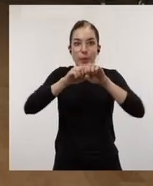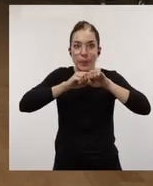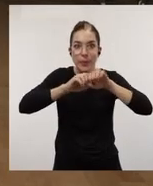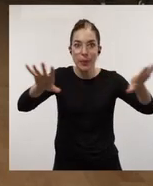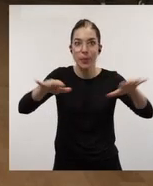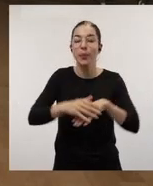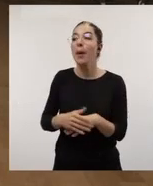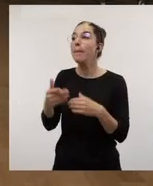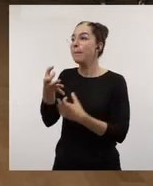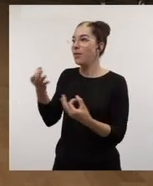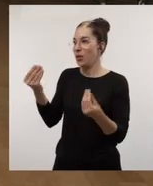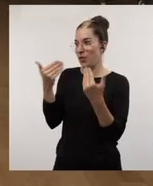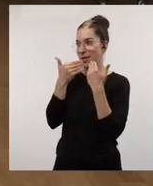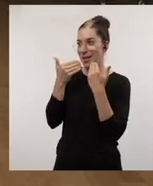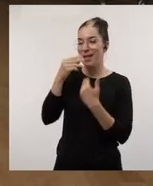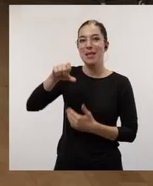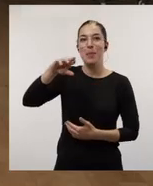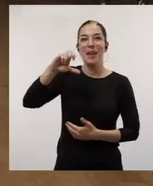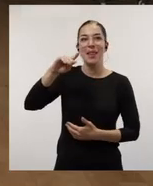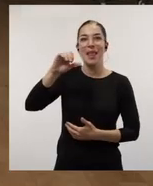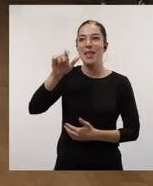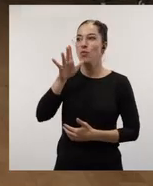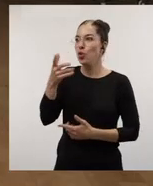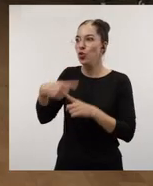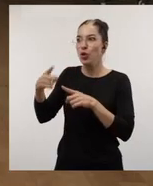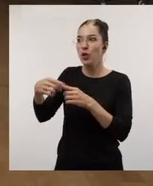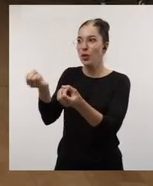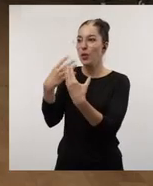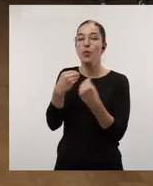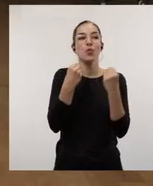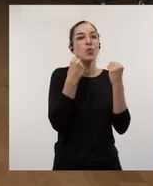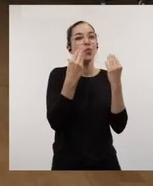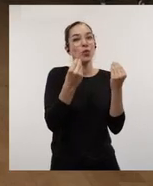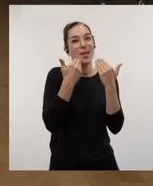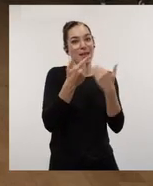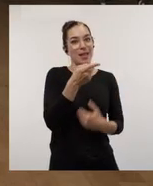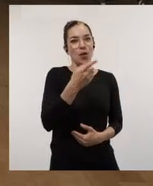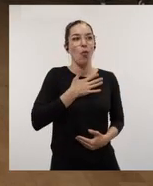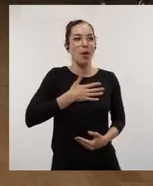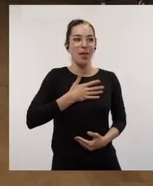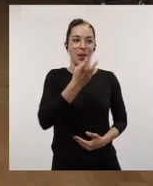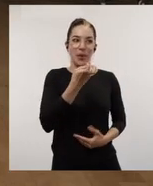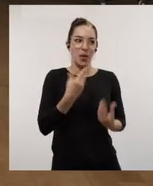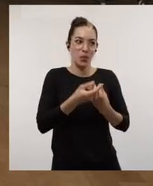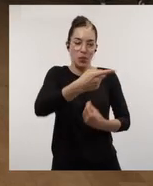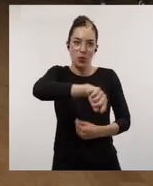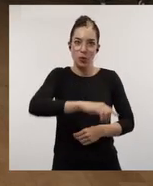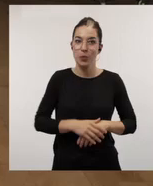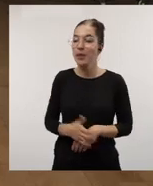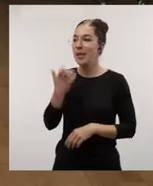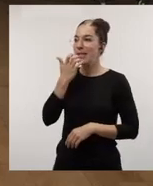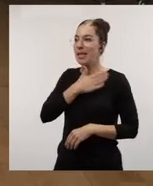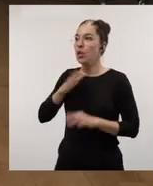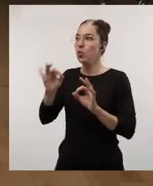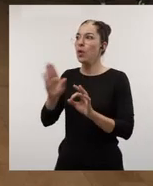nuevo conocimiento. Perfecto, muchísimas gracias, Mercedes, de verdad, por todo lo que nos has contado. Muchísimas gracias a ti, ha sido un placer estar aquí con vosotros.